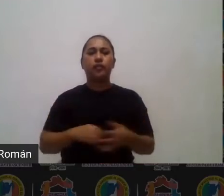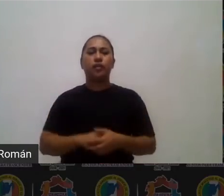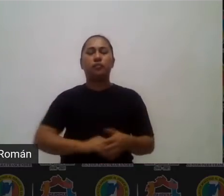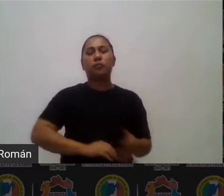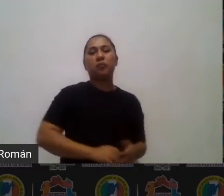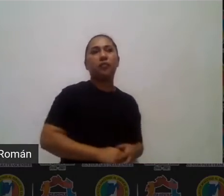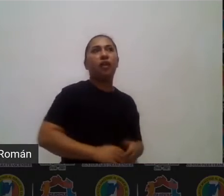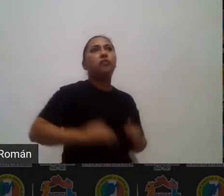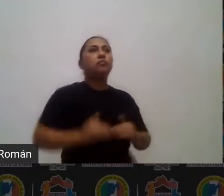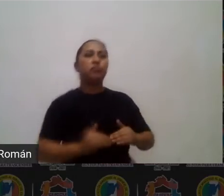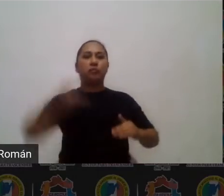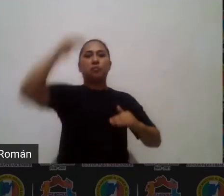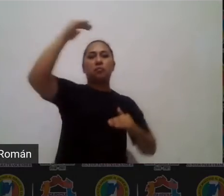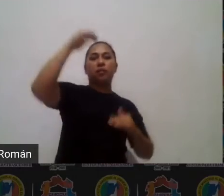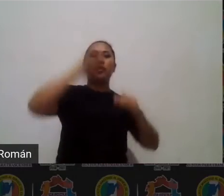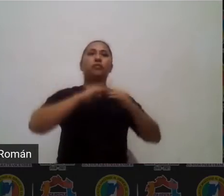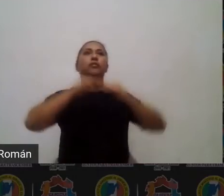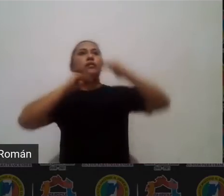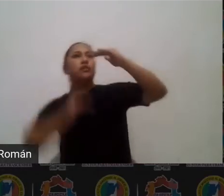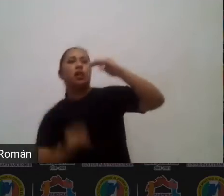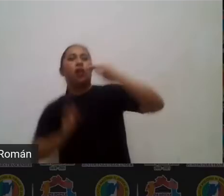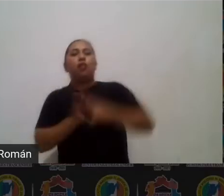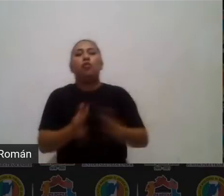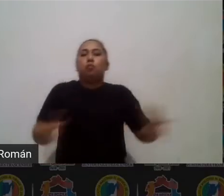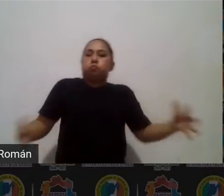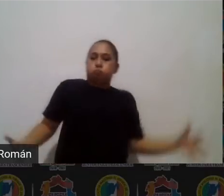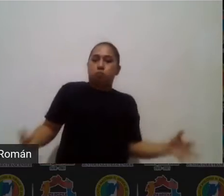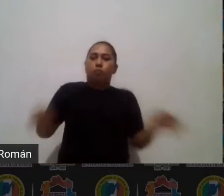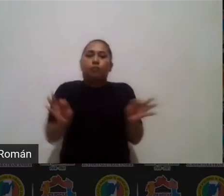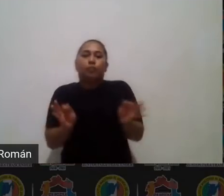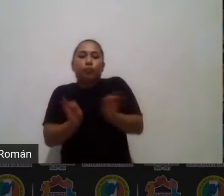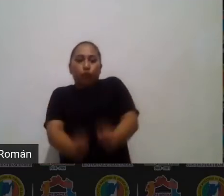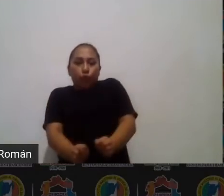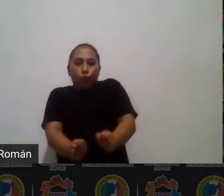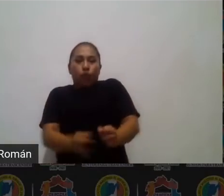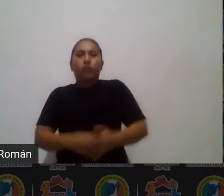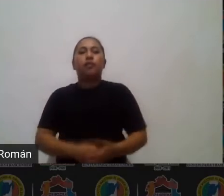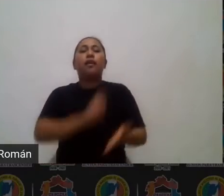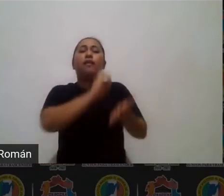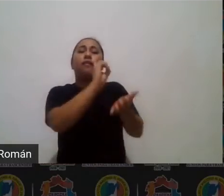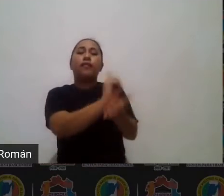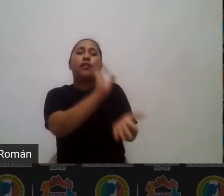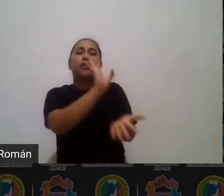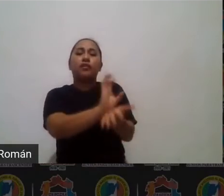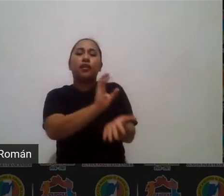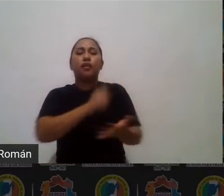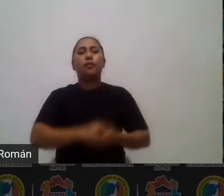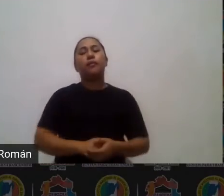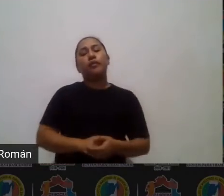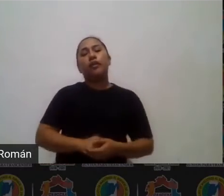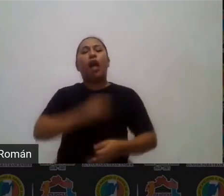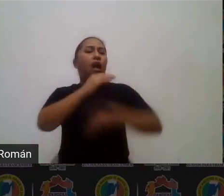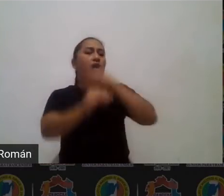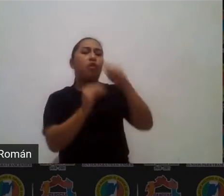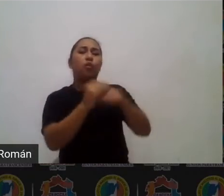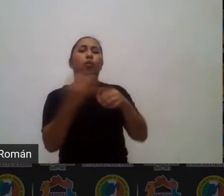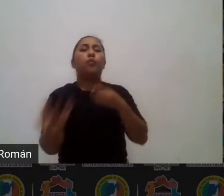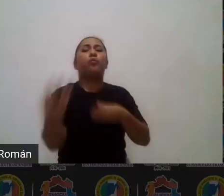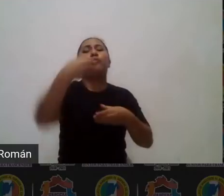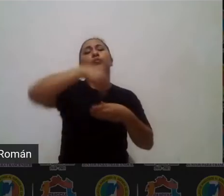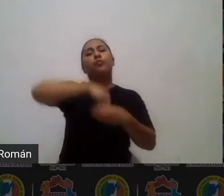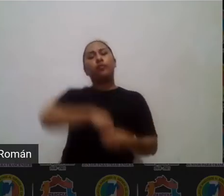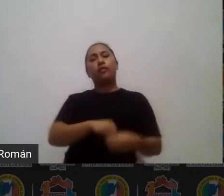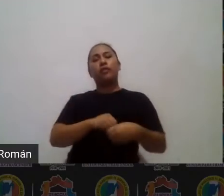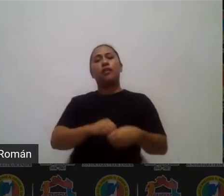el que es grandulón porque es grandulón el que está gordito porque está gordito el que tiene una discapacidad o sea todos caben en el aprendizaje basado en